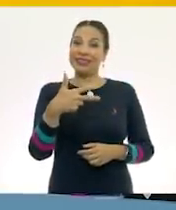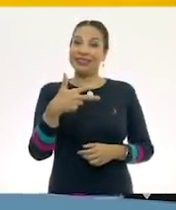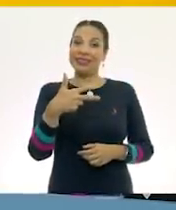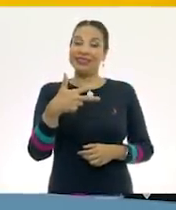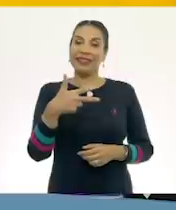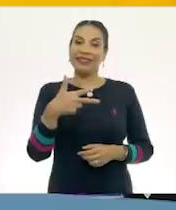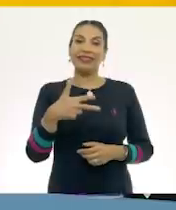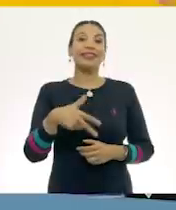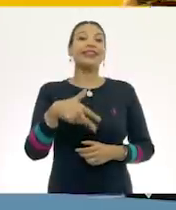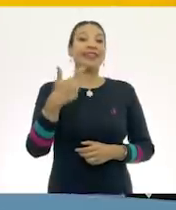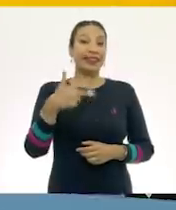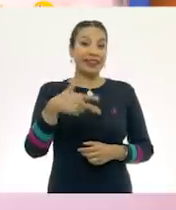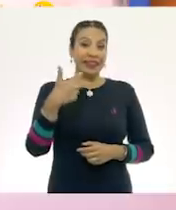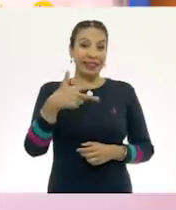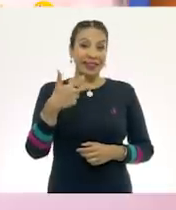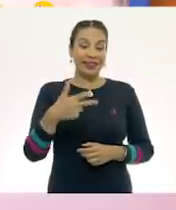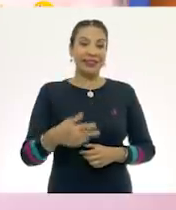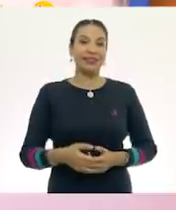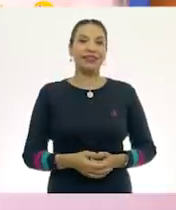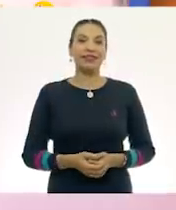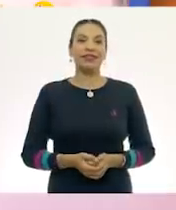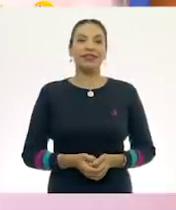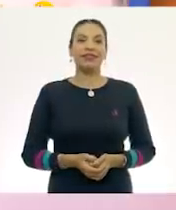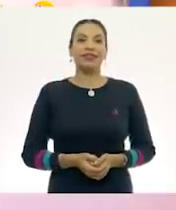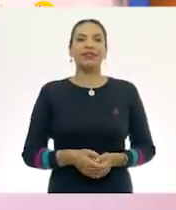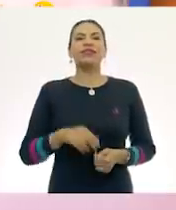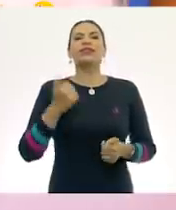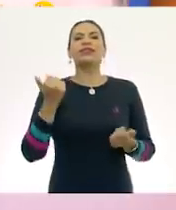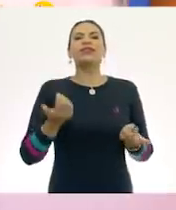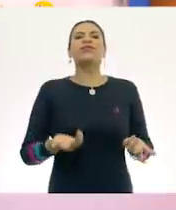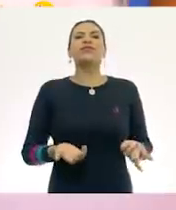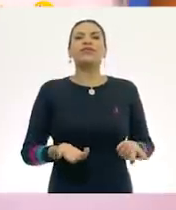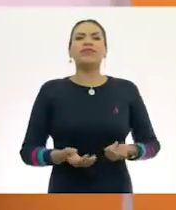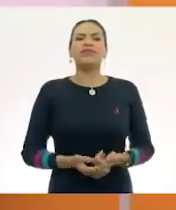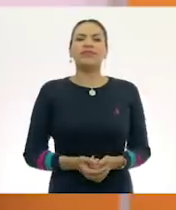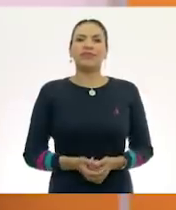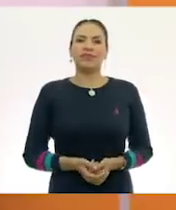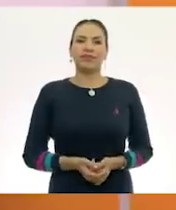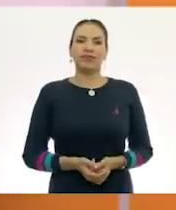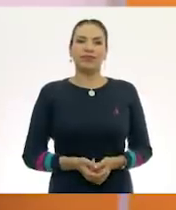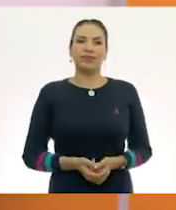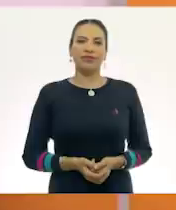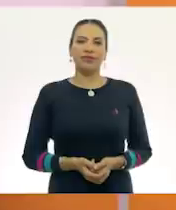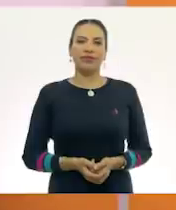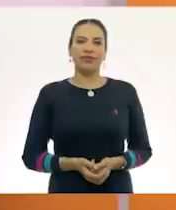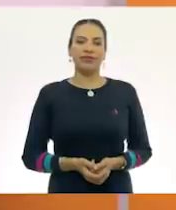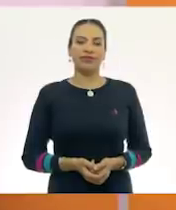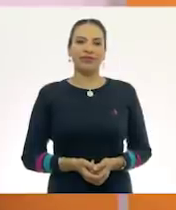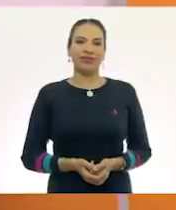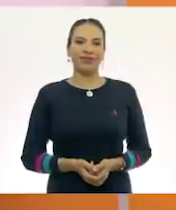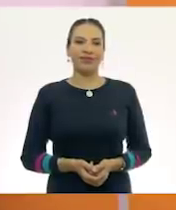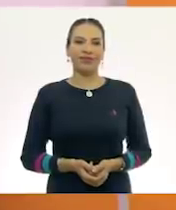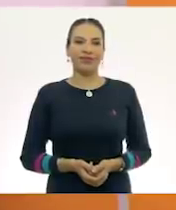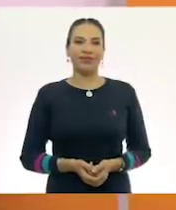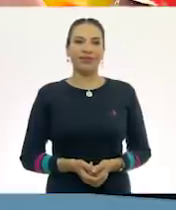¡Ya llevamos trece! Vamos a ver otro. A ver, a ver... ¡Ja!